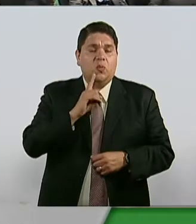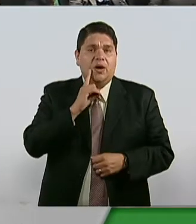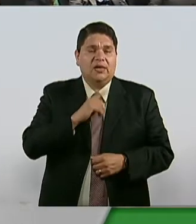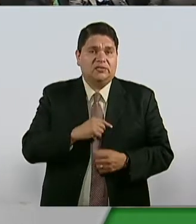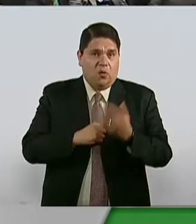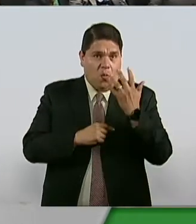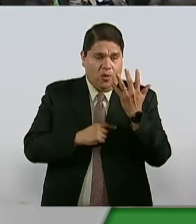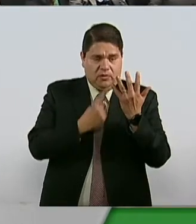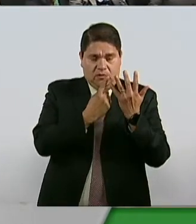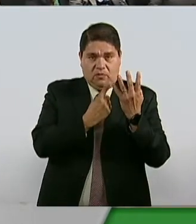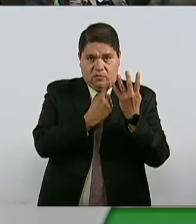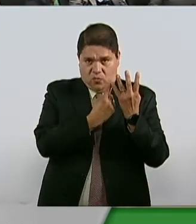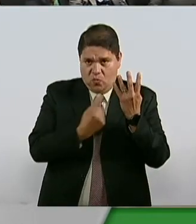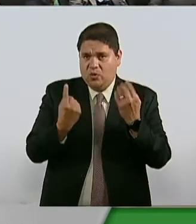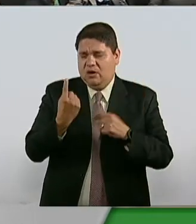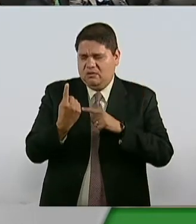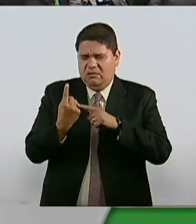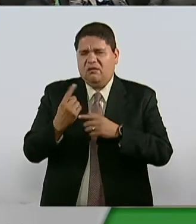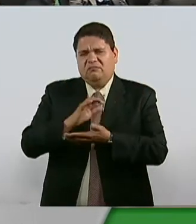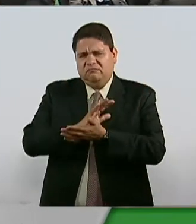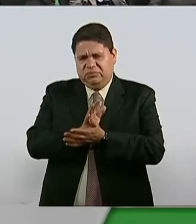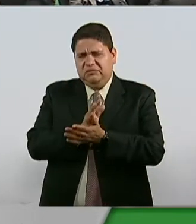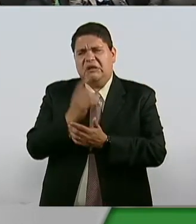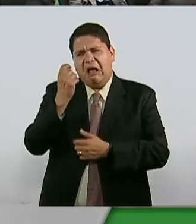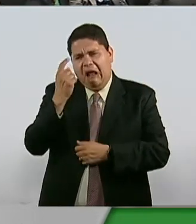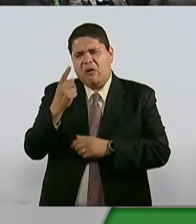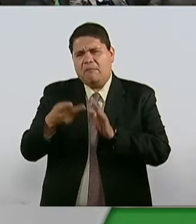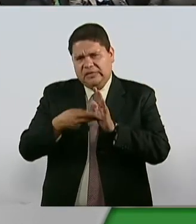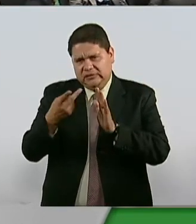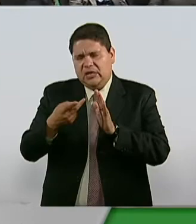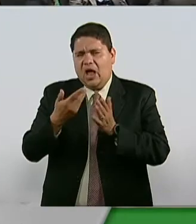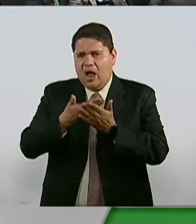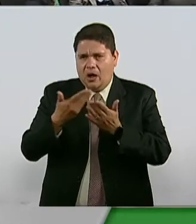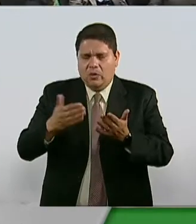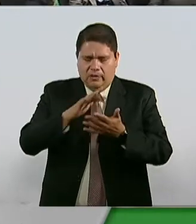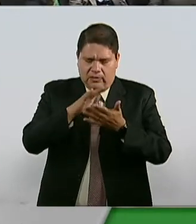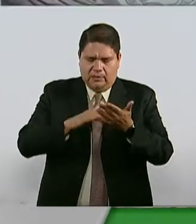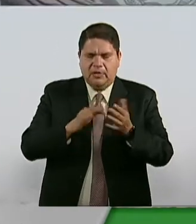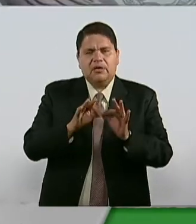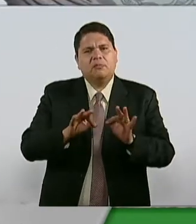discriminada de alguna forma, por lo que destacaron la importancia de aprobar este dictamen.